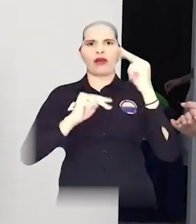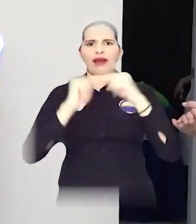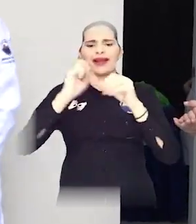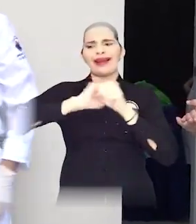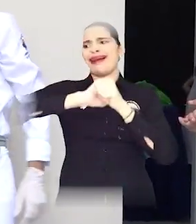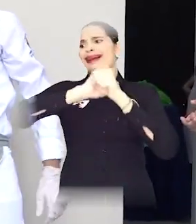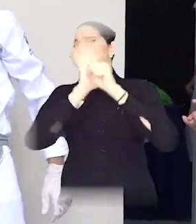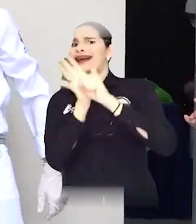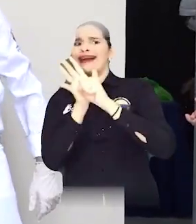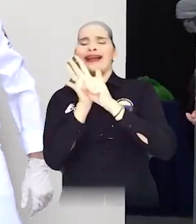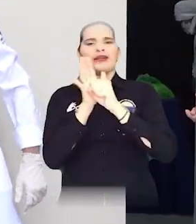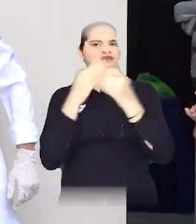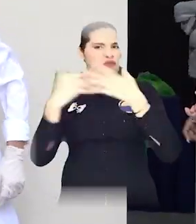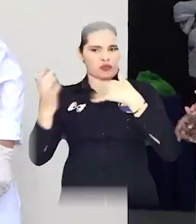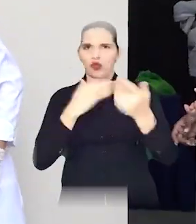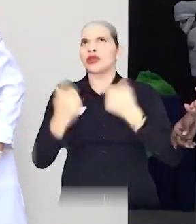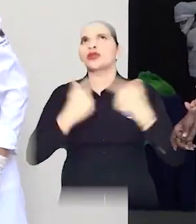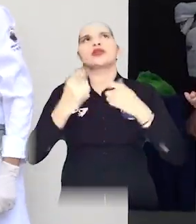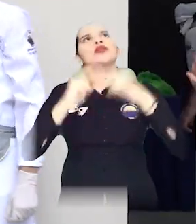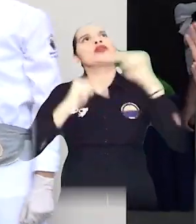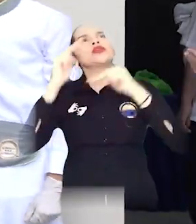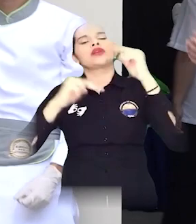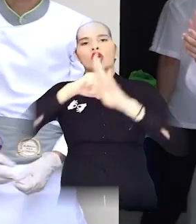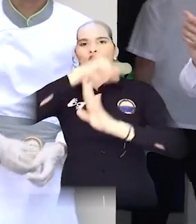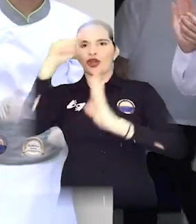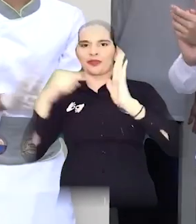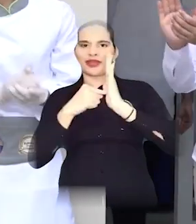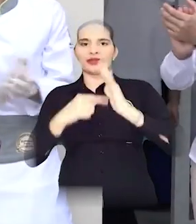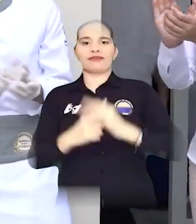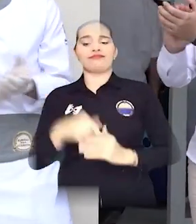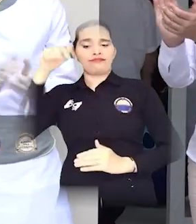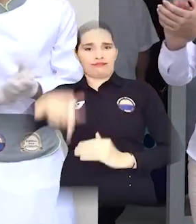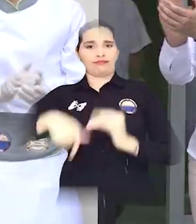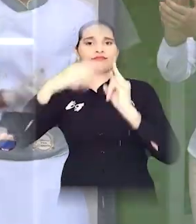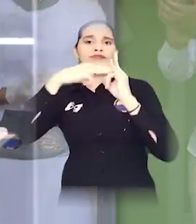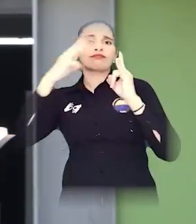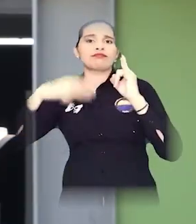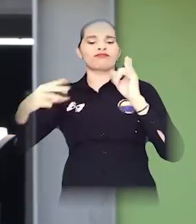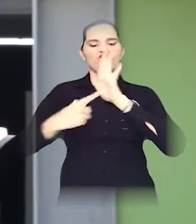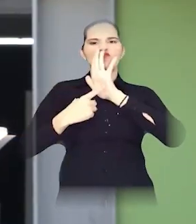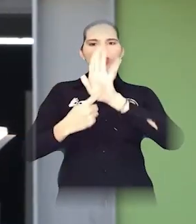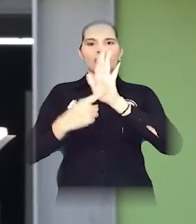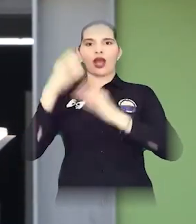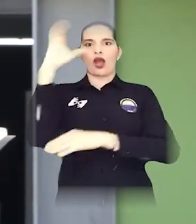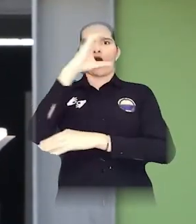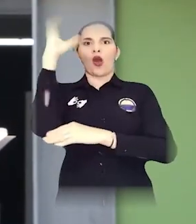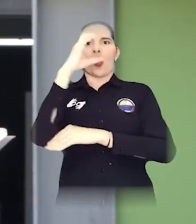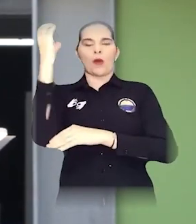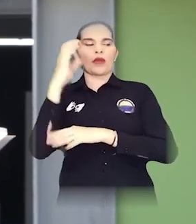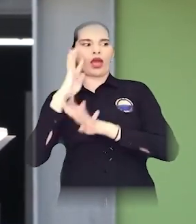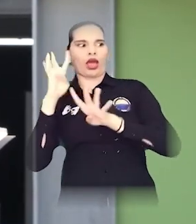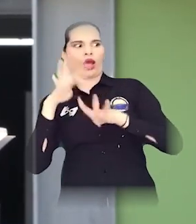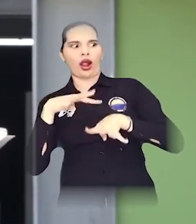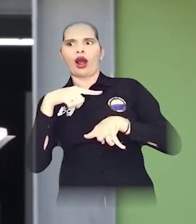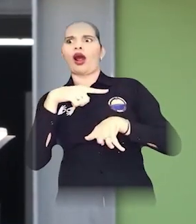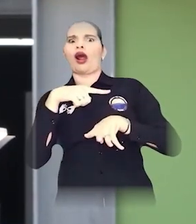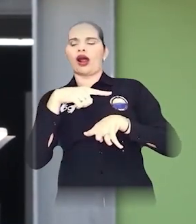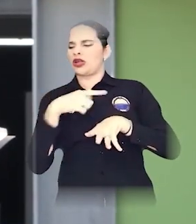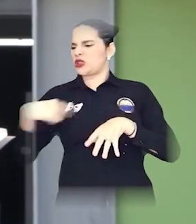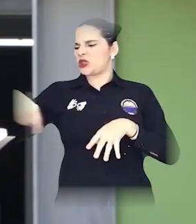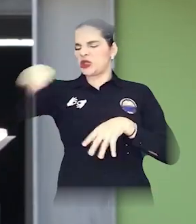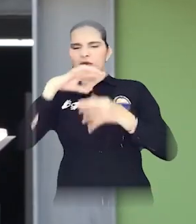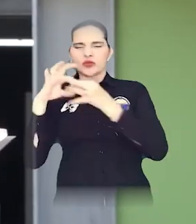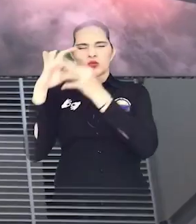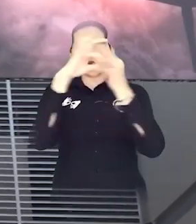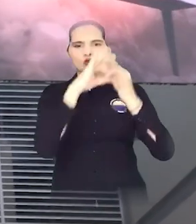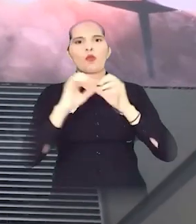organización que durante la pandemia no le dio miedo reinventarse. Esta universidad le ha dado un gran ejemplo al país que cuando